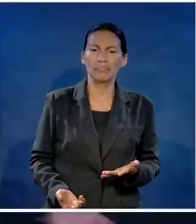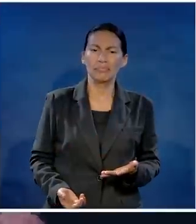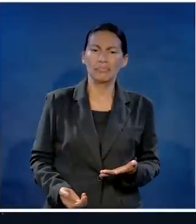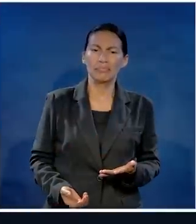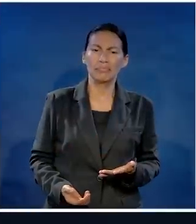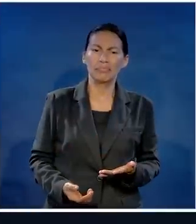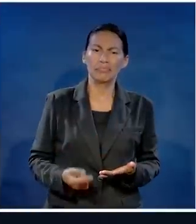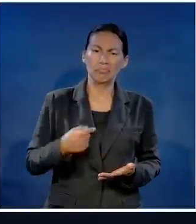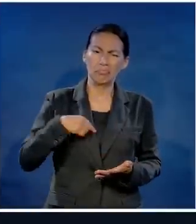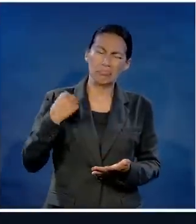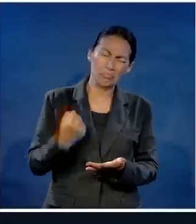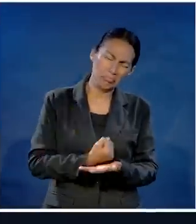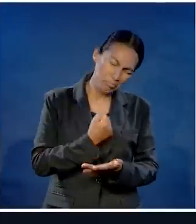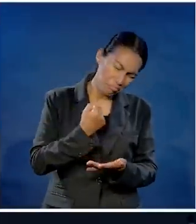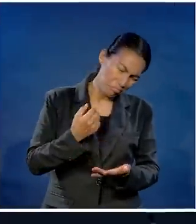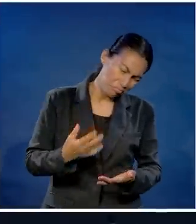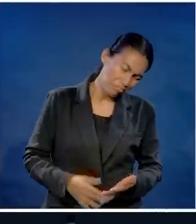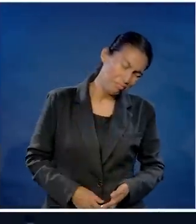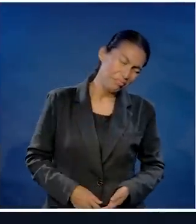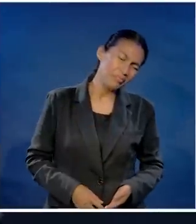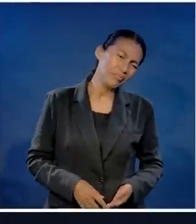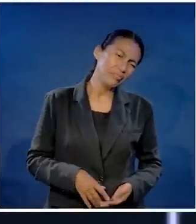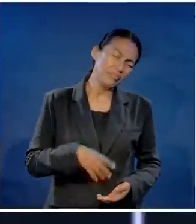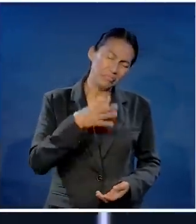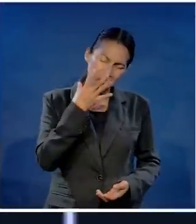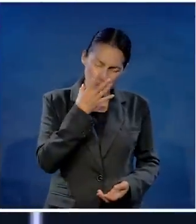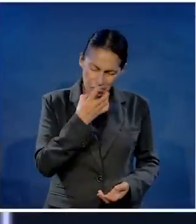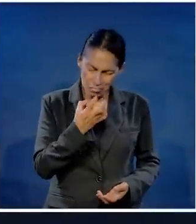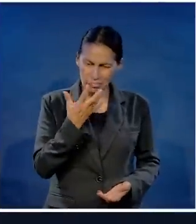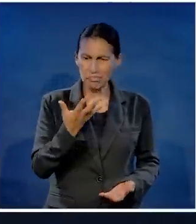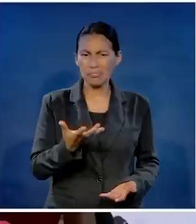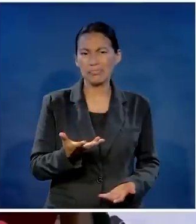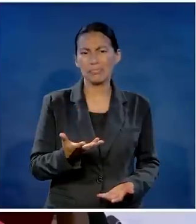¿Cómo puedo ser confiable si la gente me traiciona?